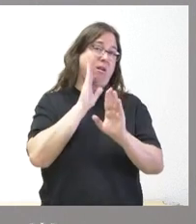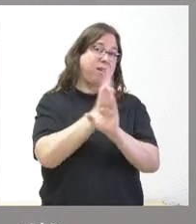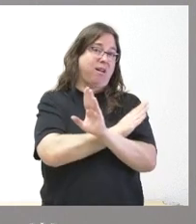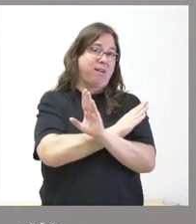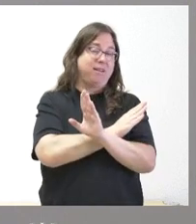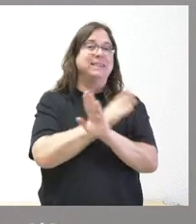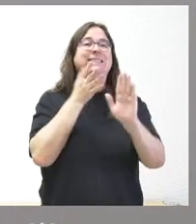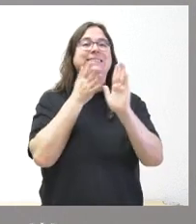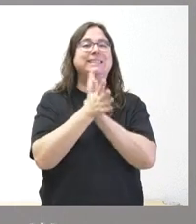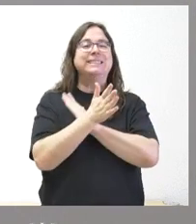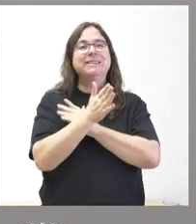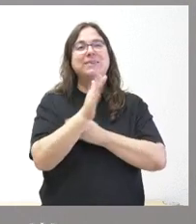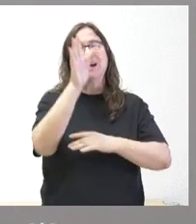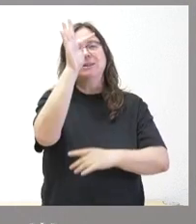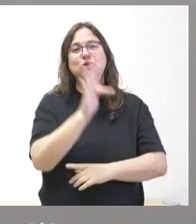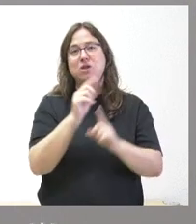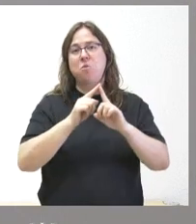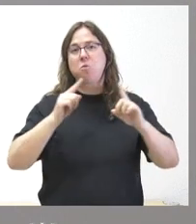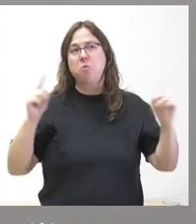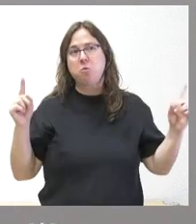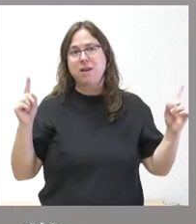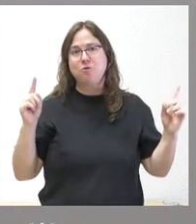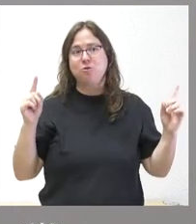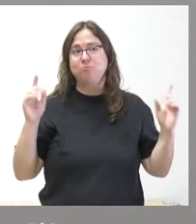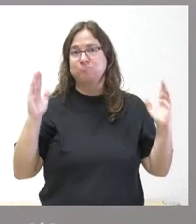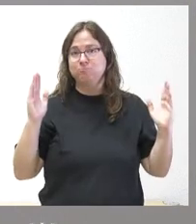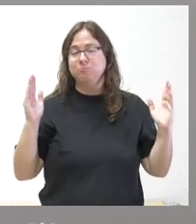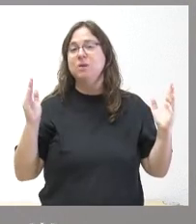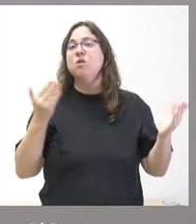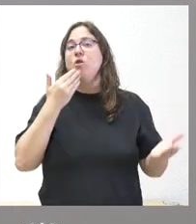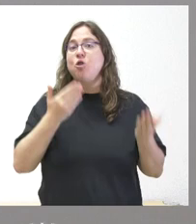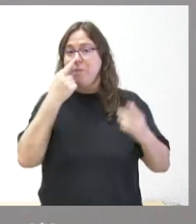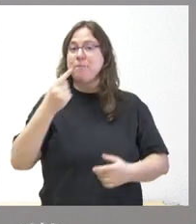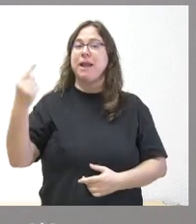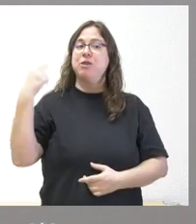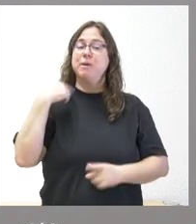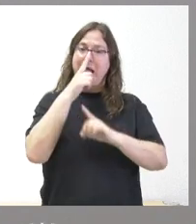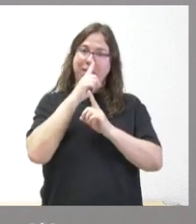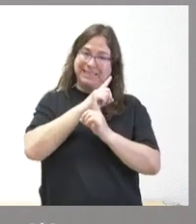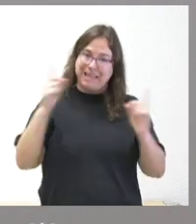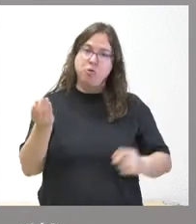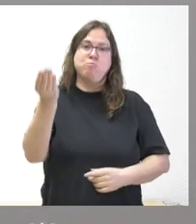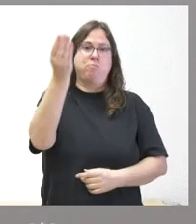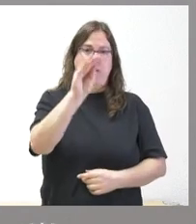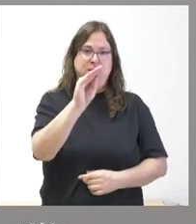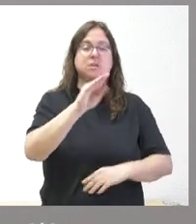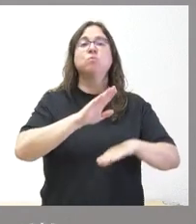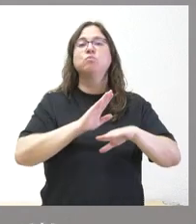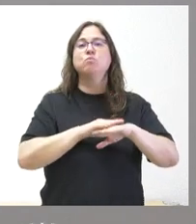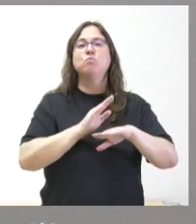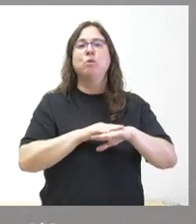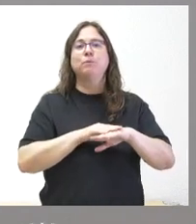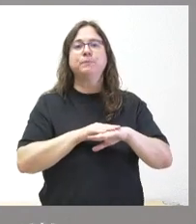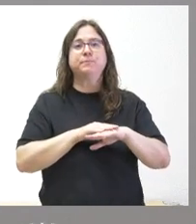superaríamos previsiblemente el importe del ejercicio anterior. Y esto es así porque, lógicamente,